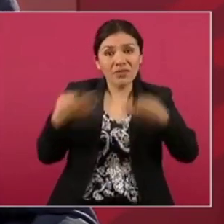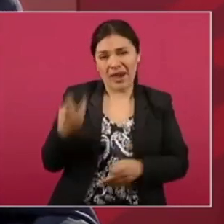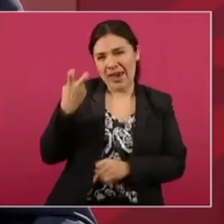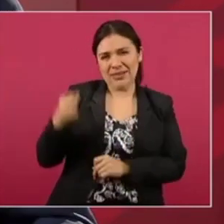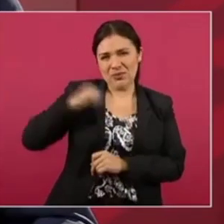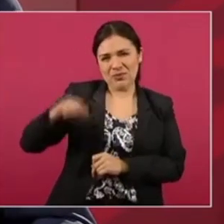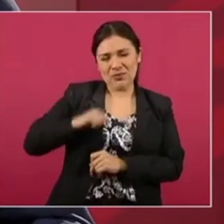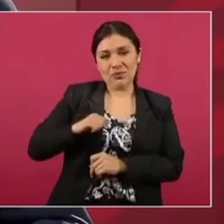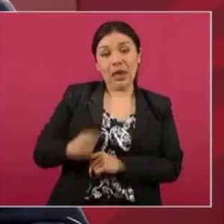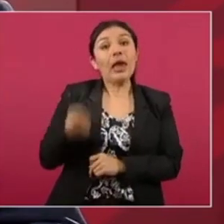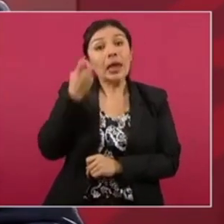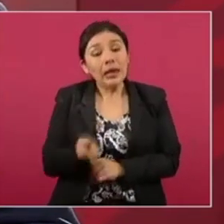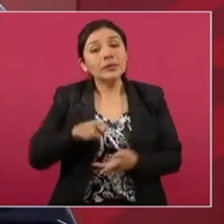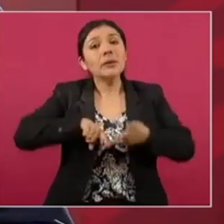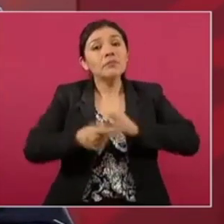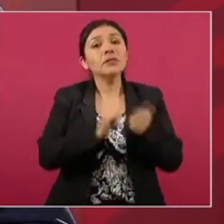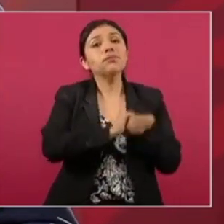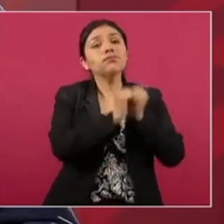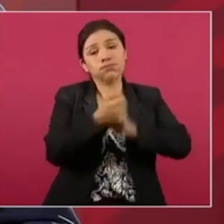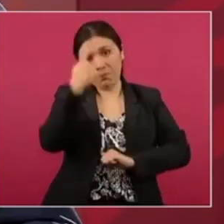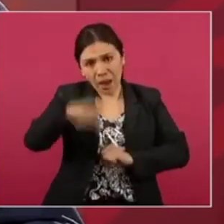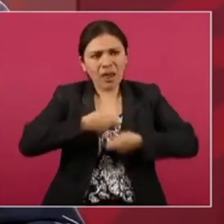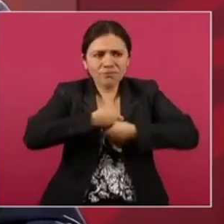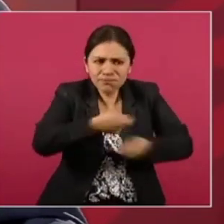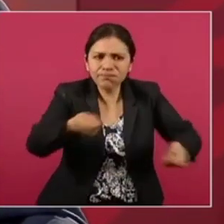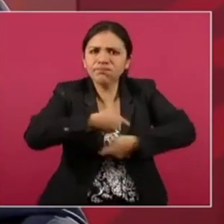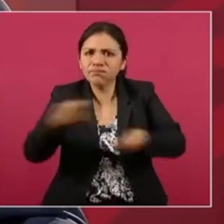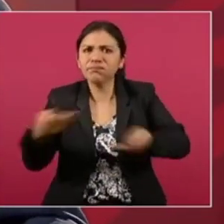Y así empieza el reparto agrario